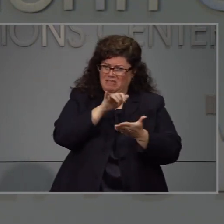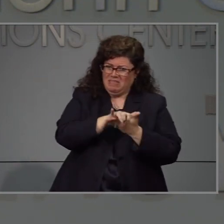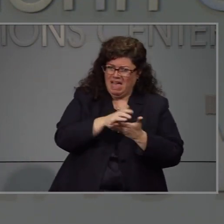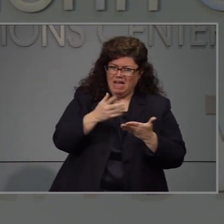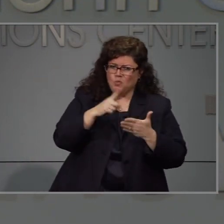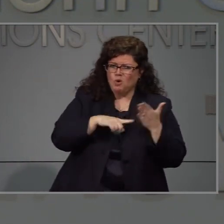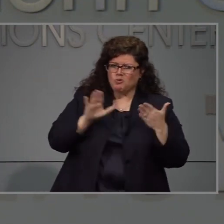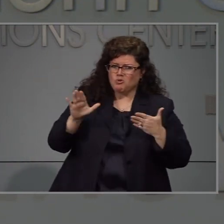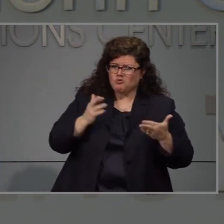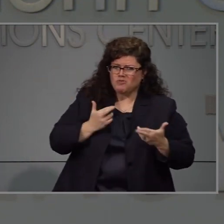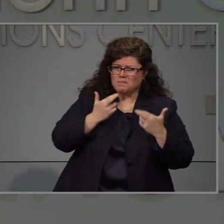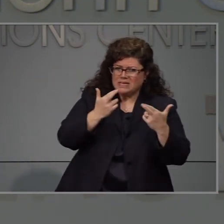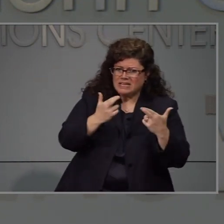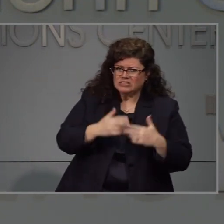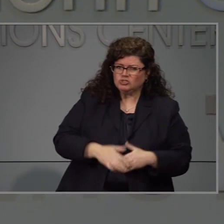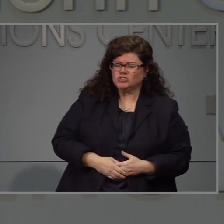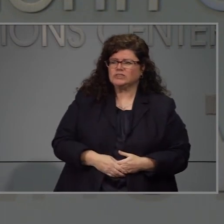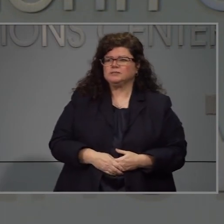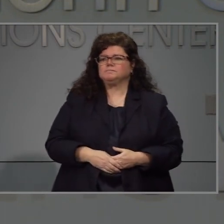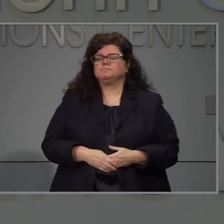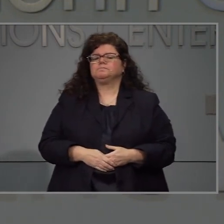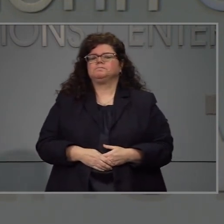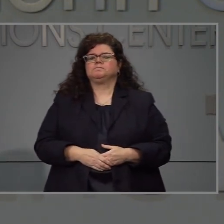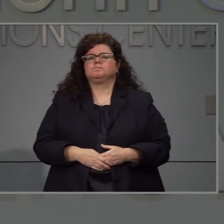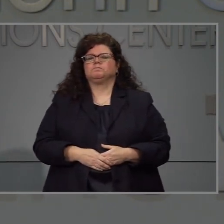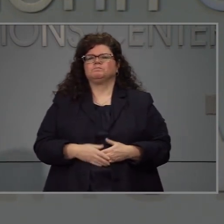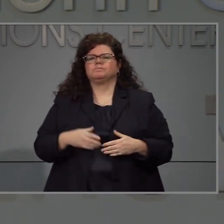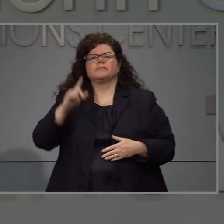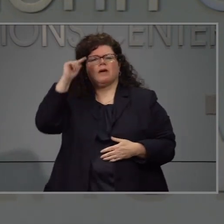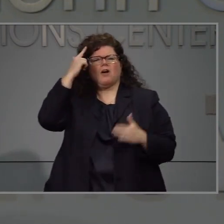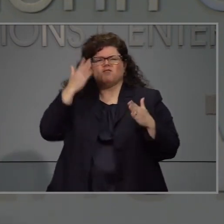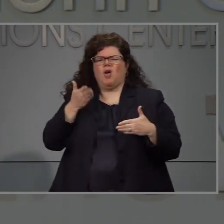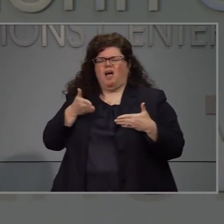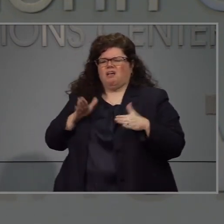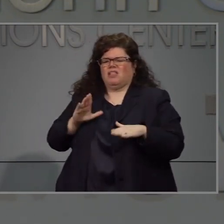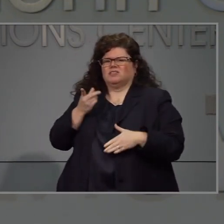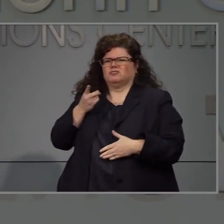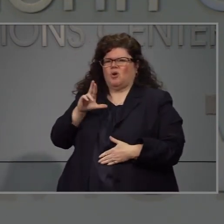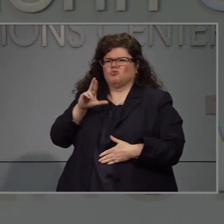requisitos, pero también las recomendaciones. Voy a permitir que la doctora Cawain responda.